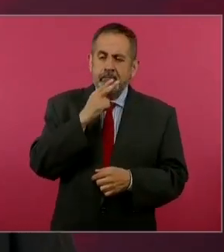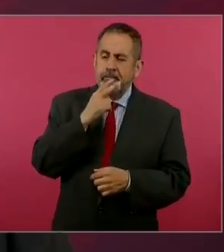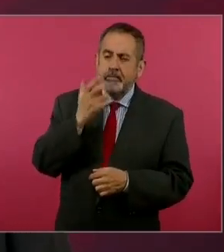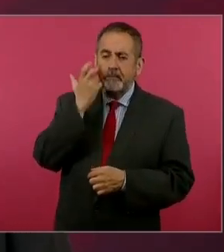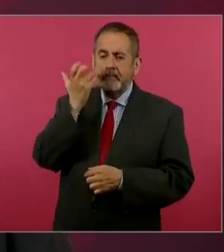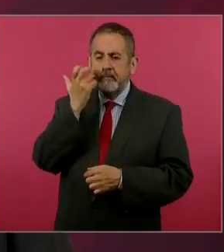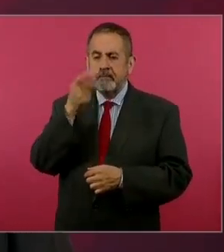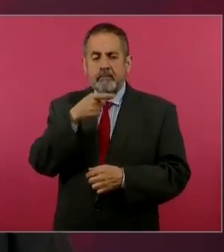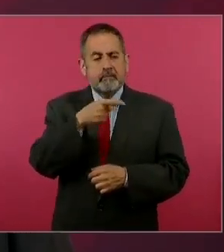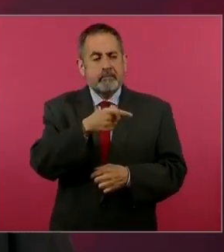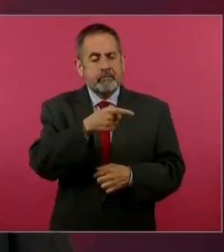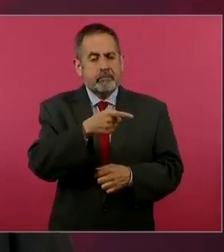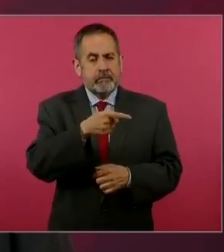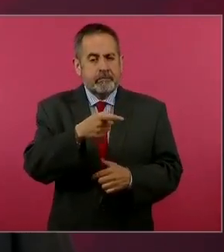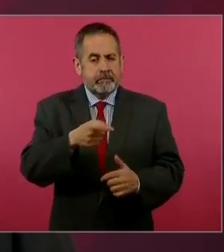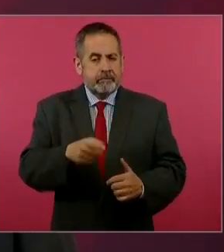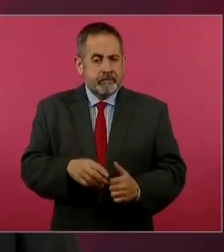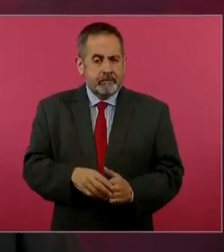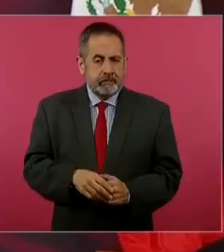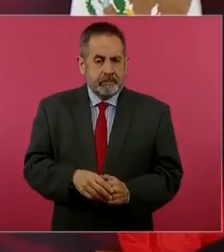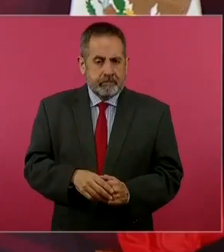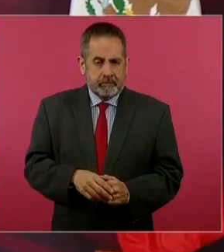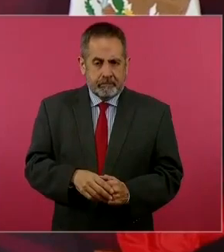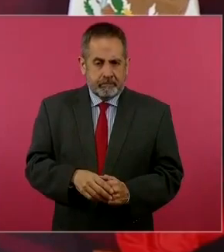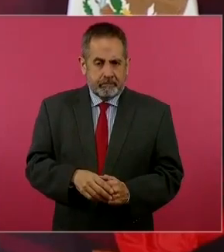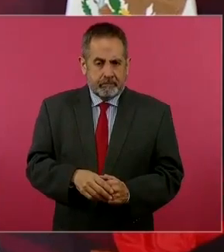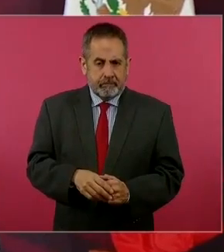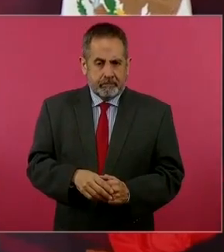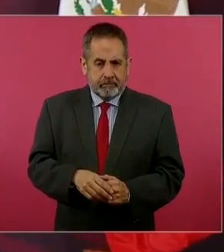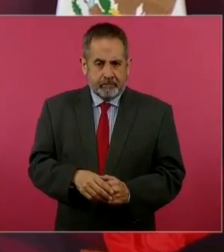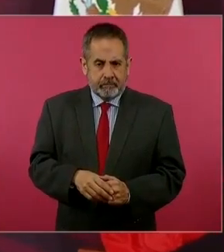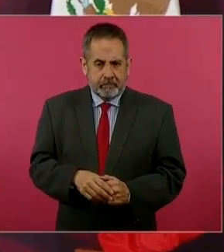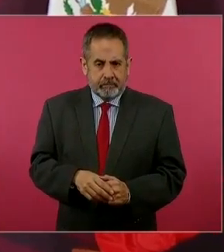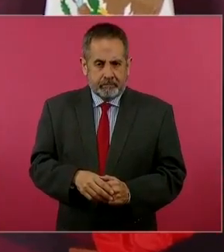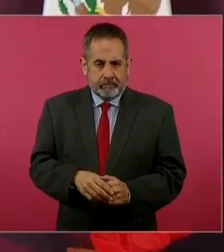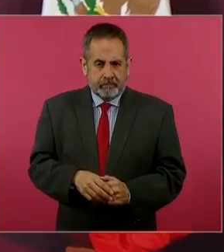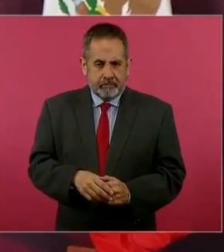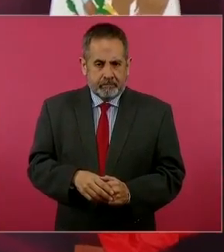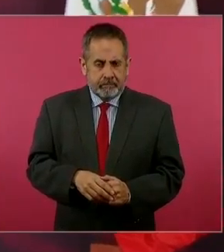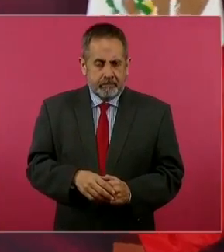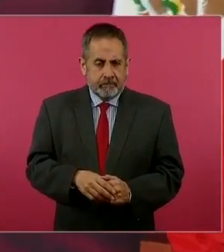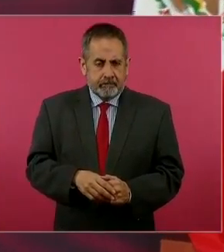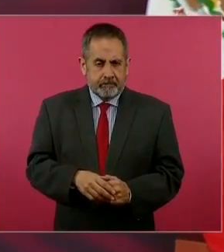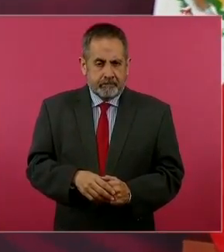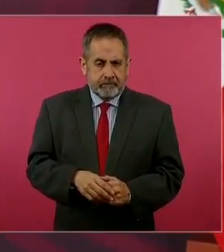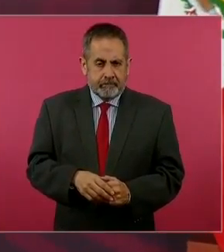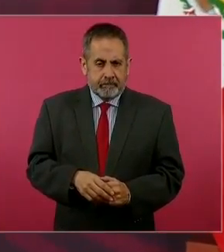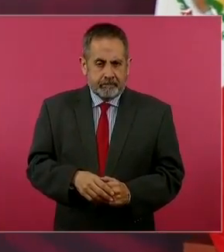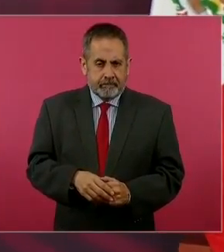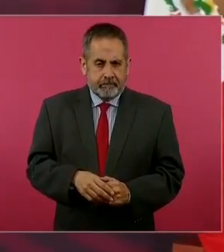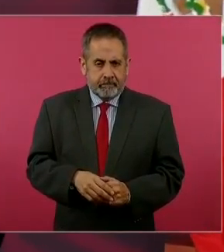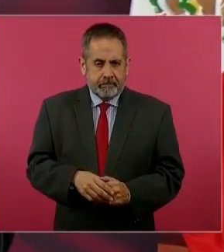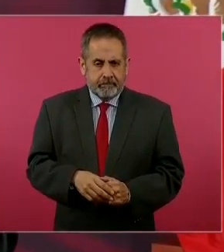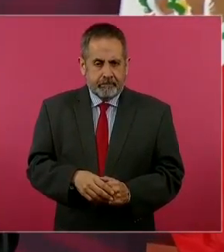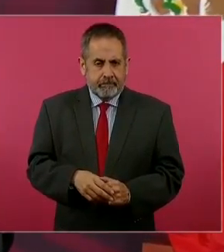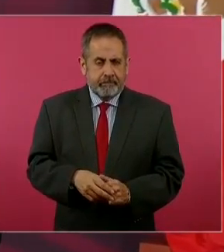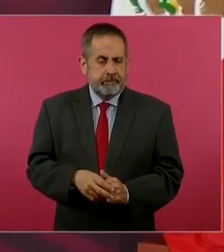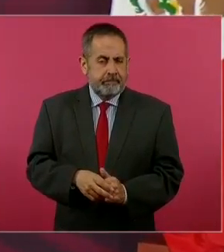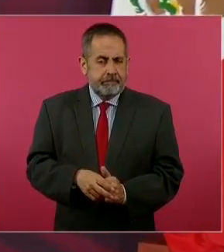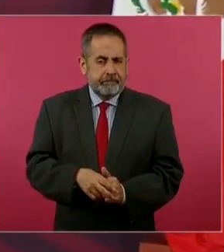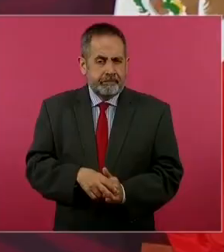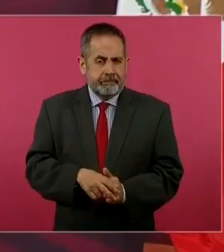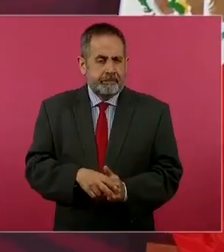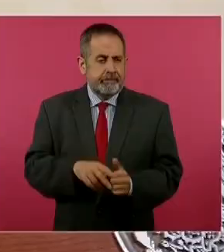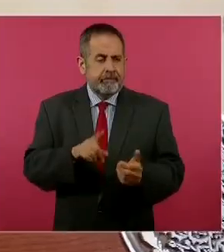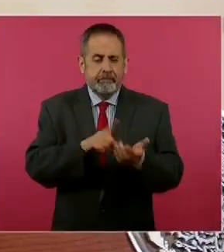que tiene que ver con una